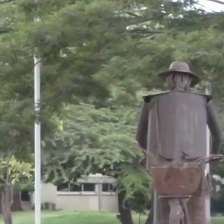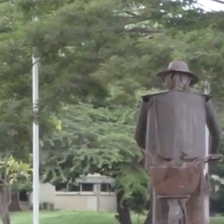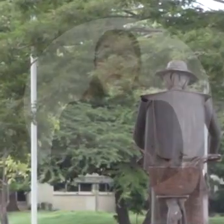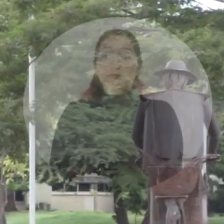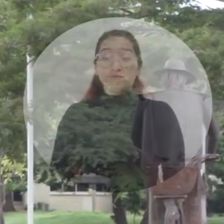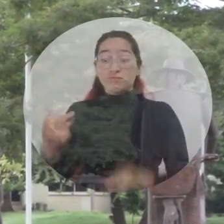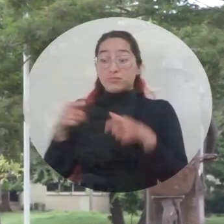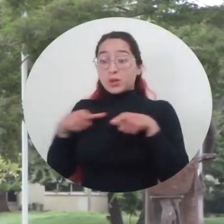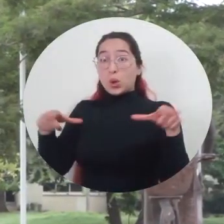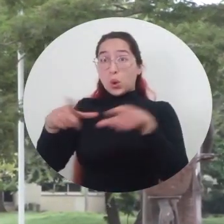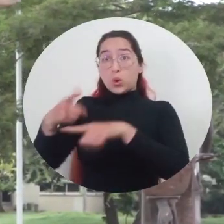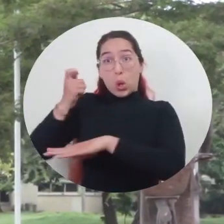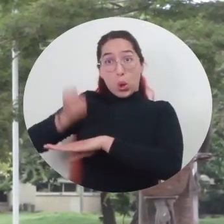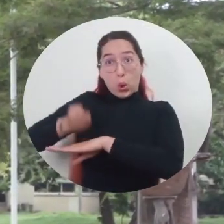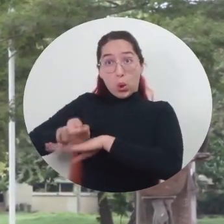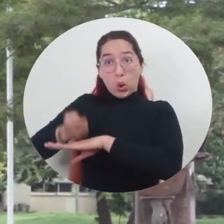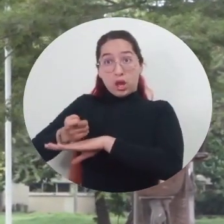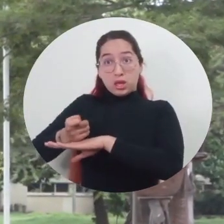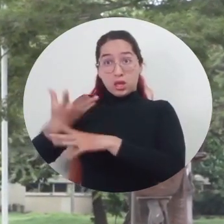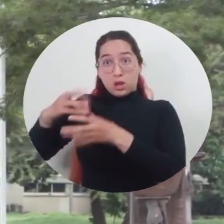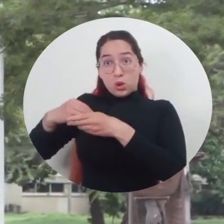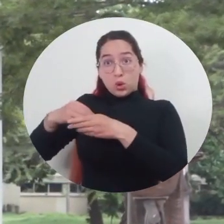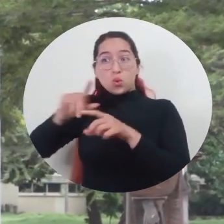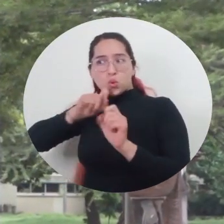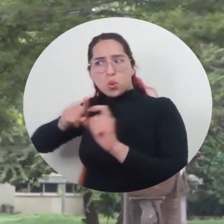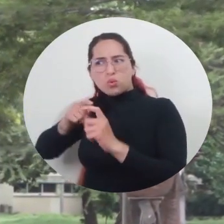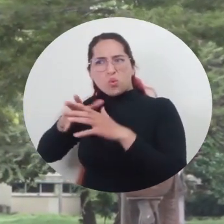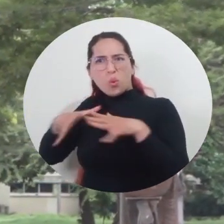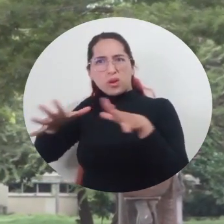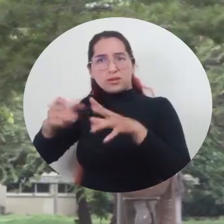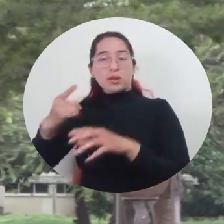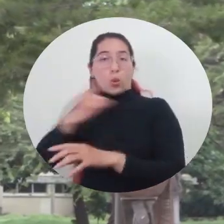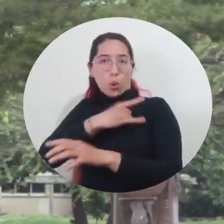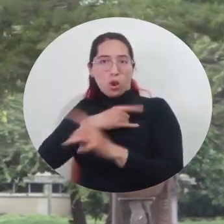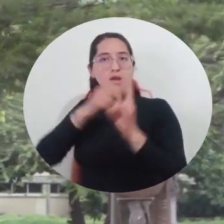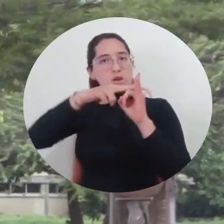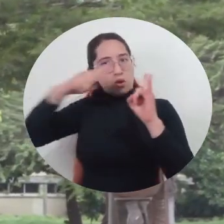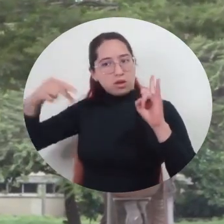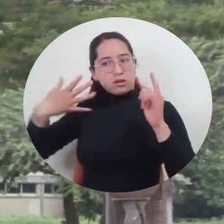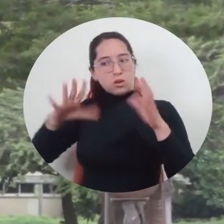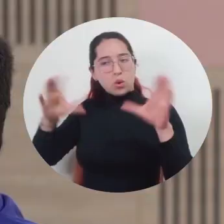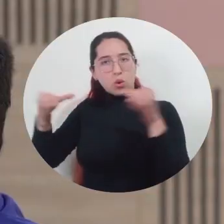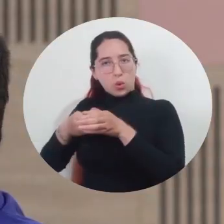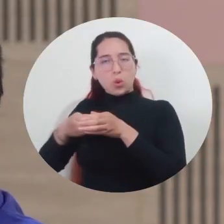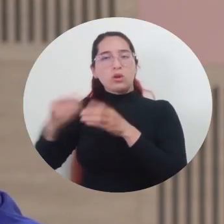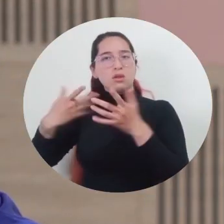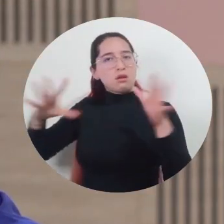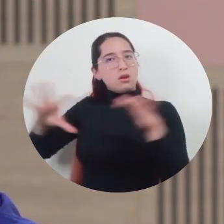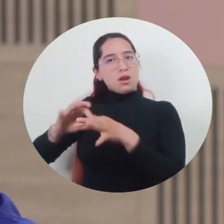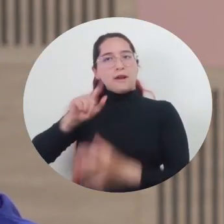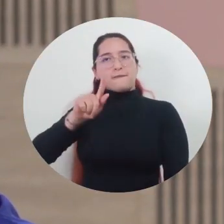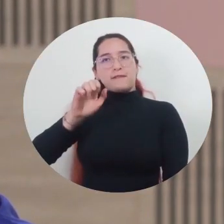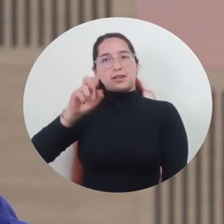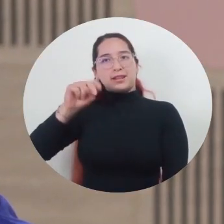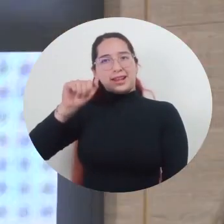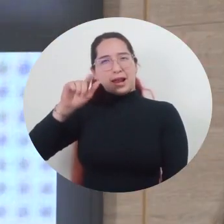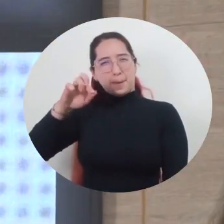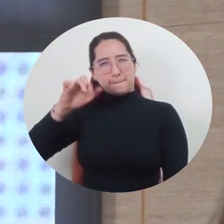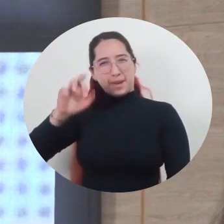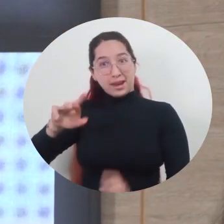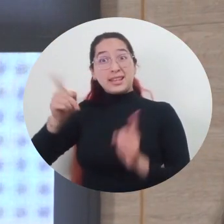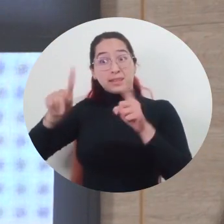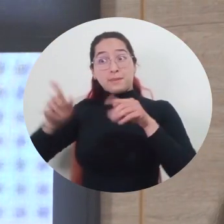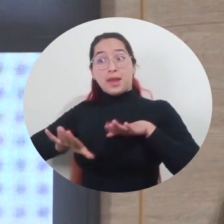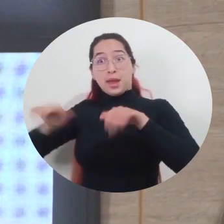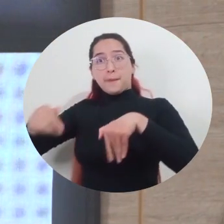El consultorio jurídico de la Universidad del Magdalena hizo una alianza con FENARPER y con la Personería Distrital